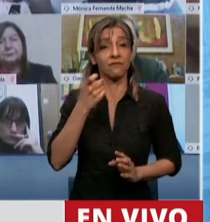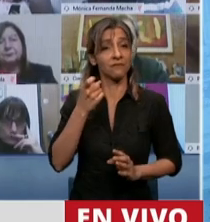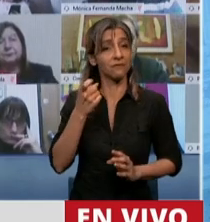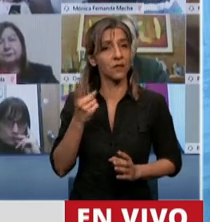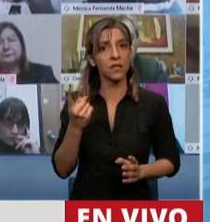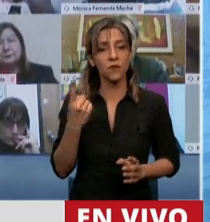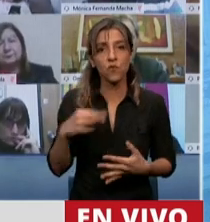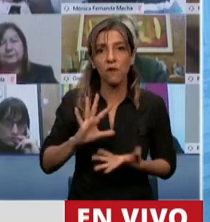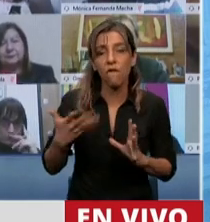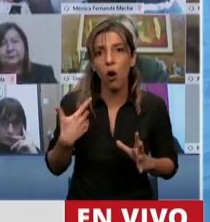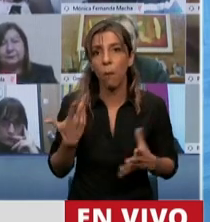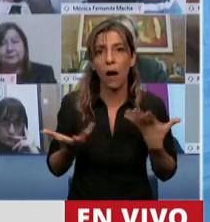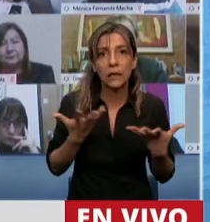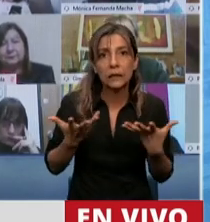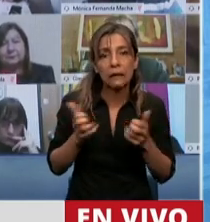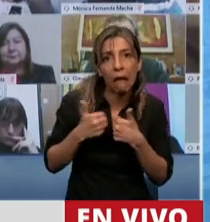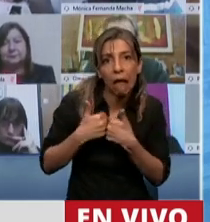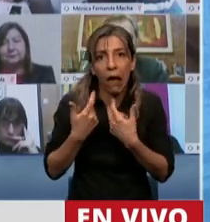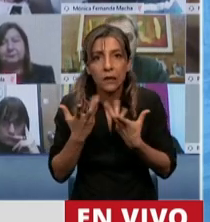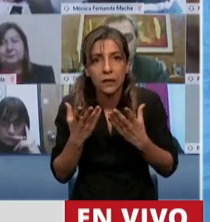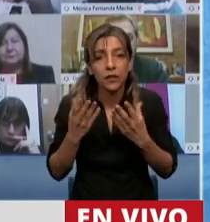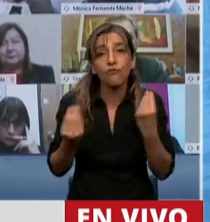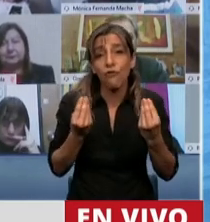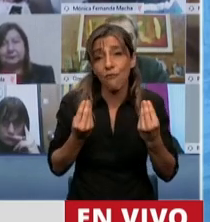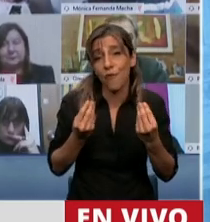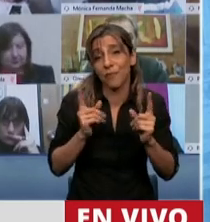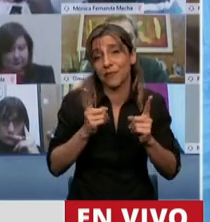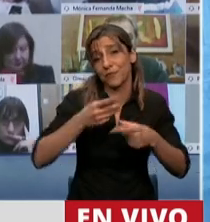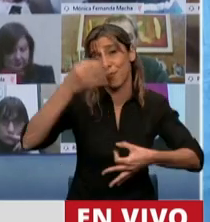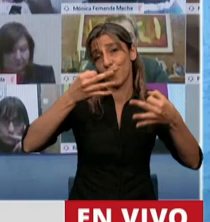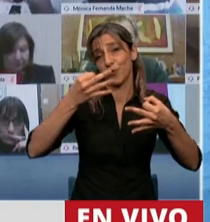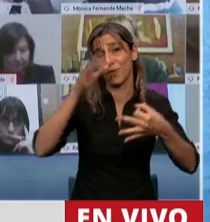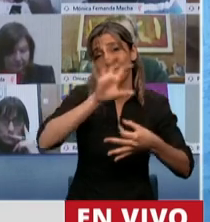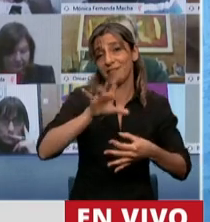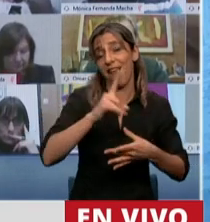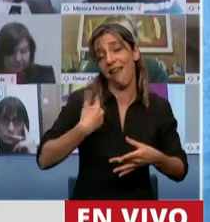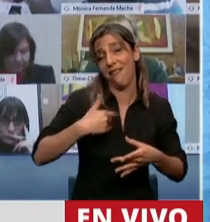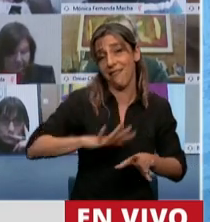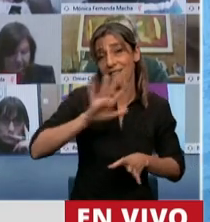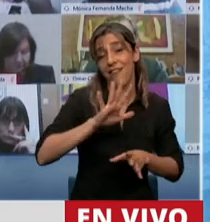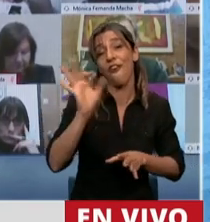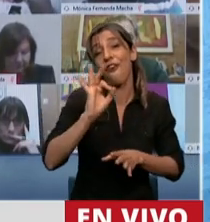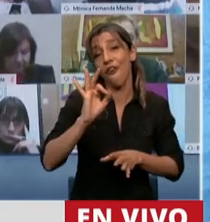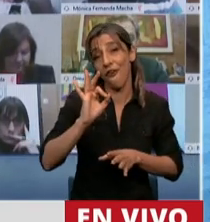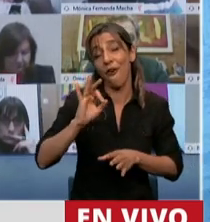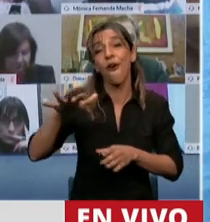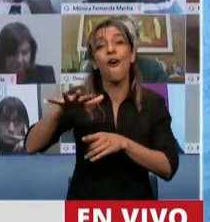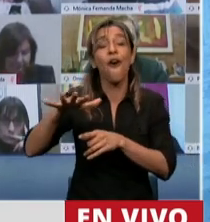era la justicia federal y particularmente la de Comodoro Pi pero también eso se termina presidente